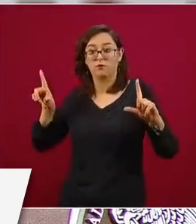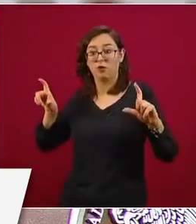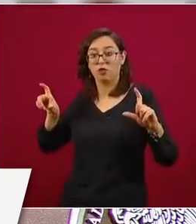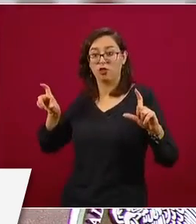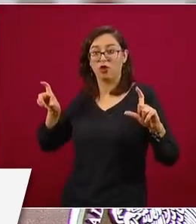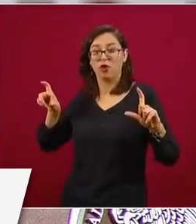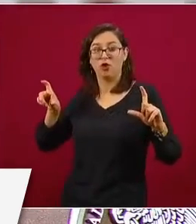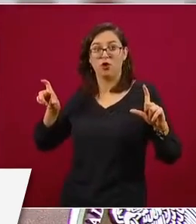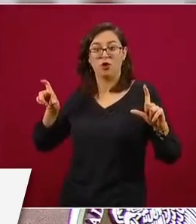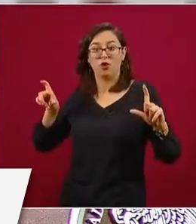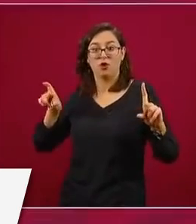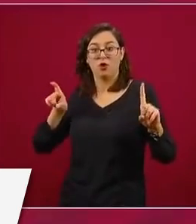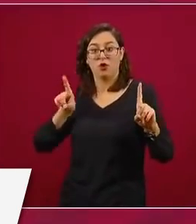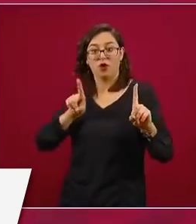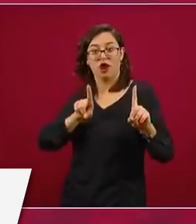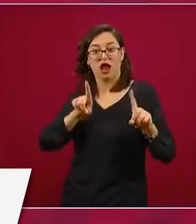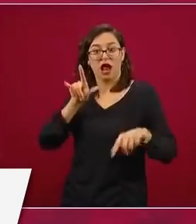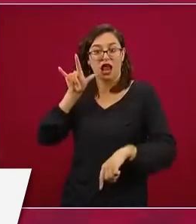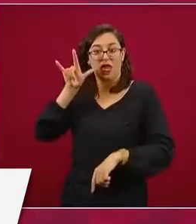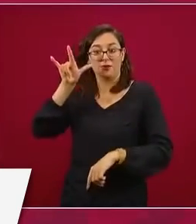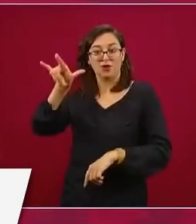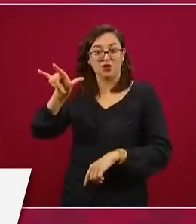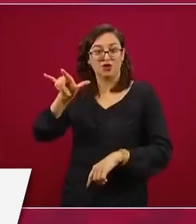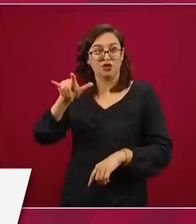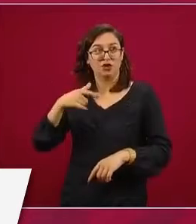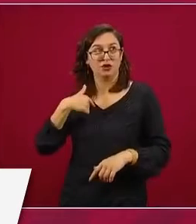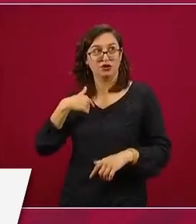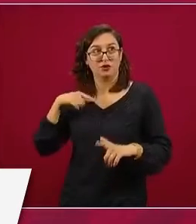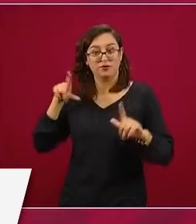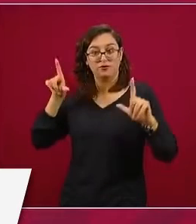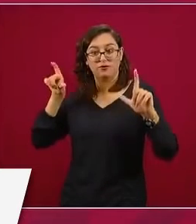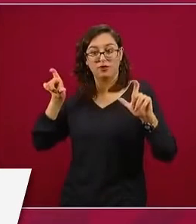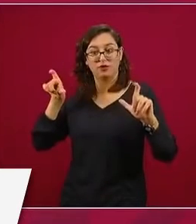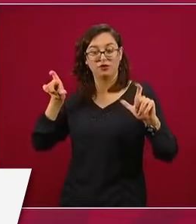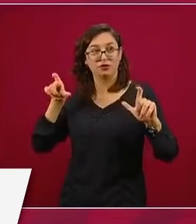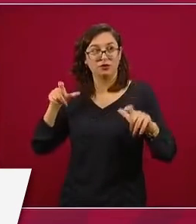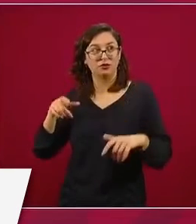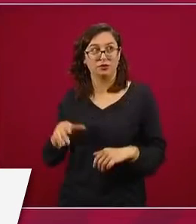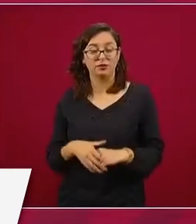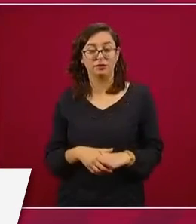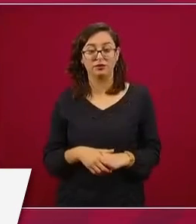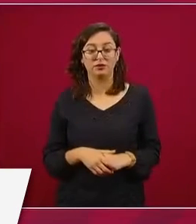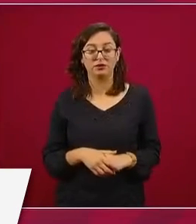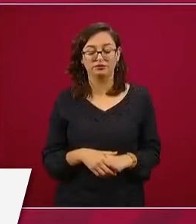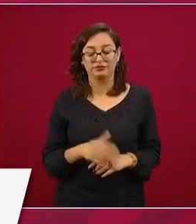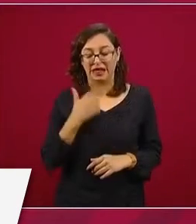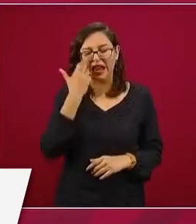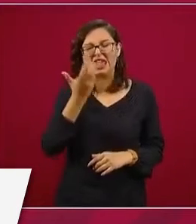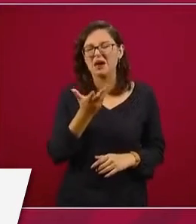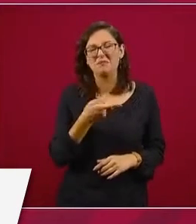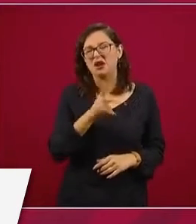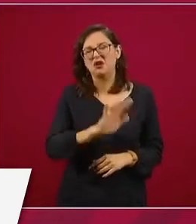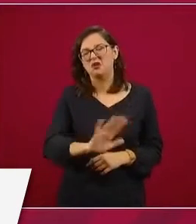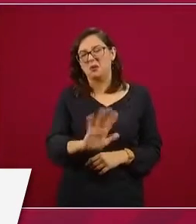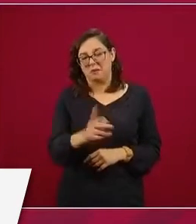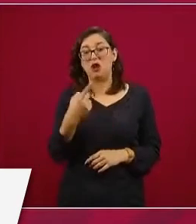junto al avión presidencial. ¿Y saben para qué querido tomarme la foto?